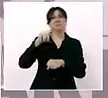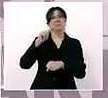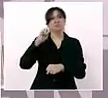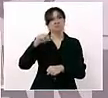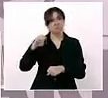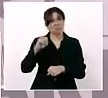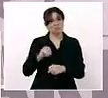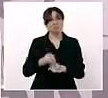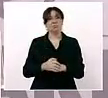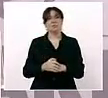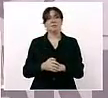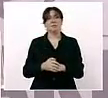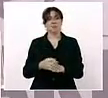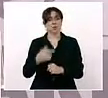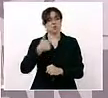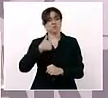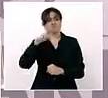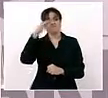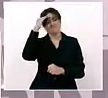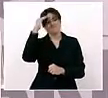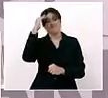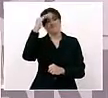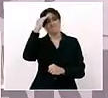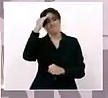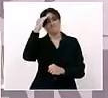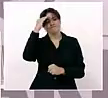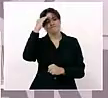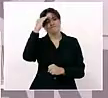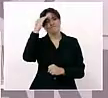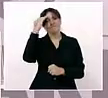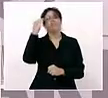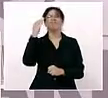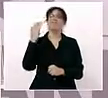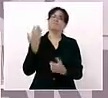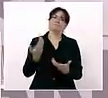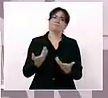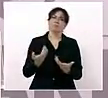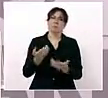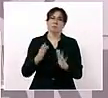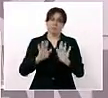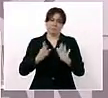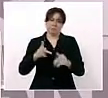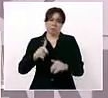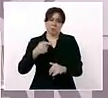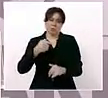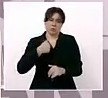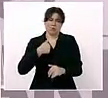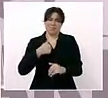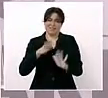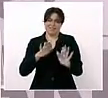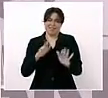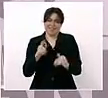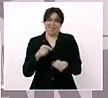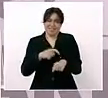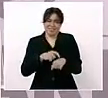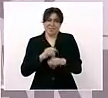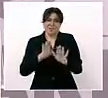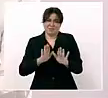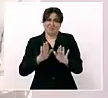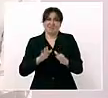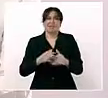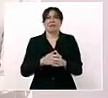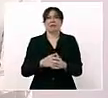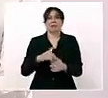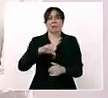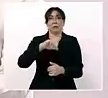que estoy pensando nada más quiero que me den tiempo porque luego me empiezan a